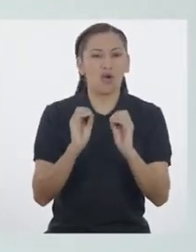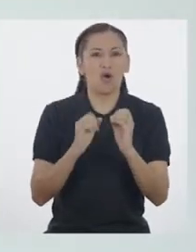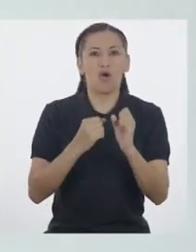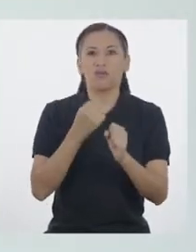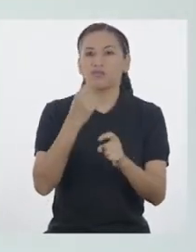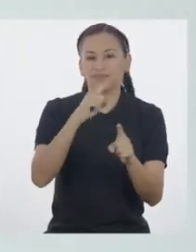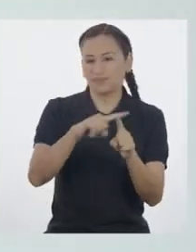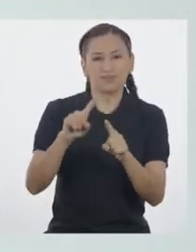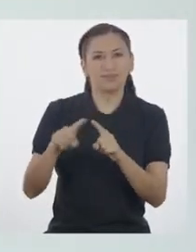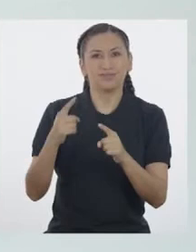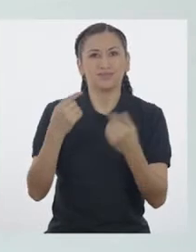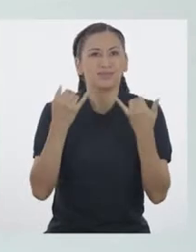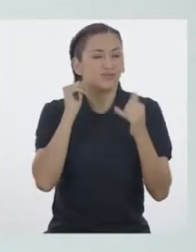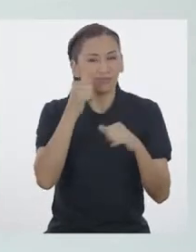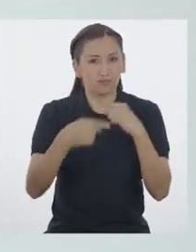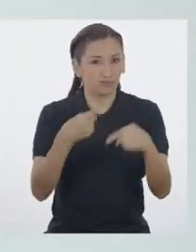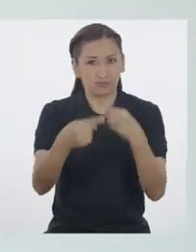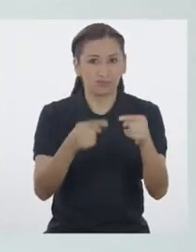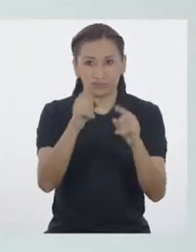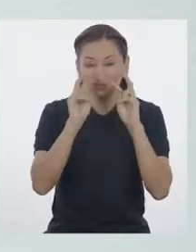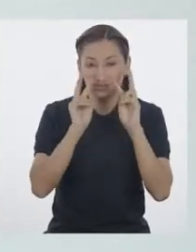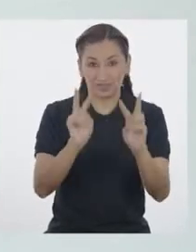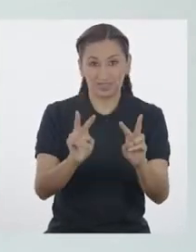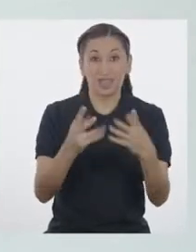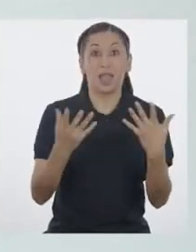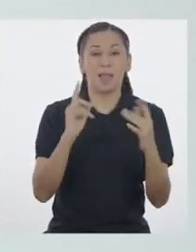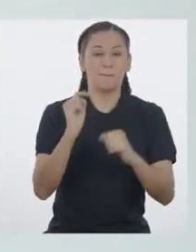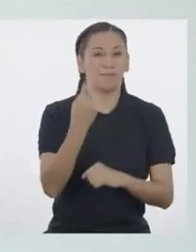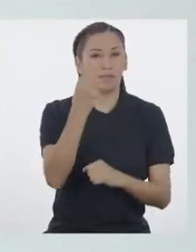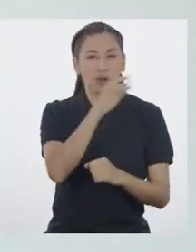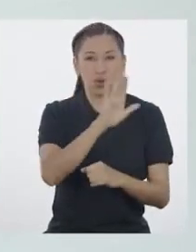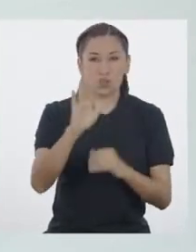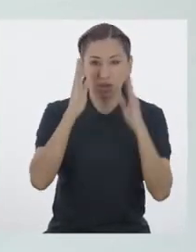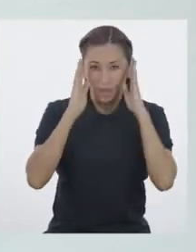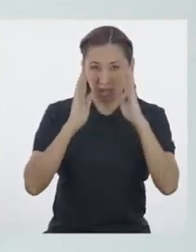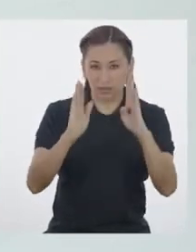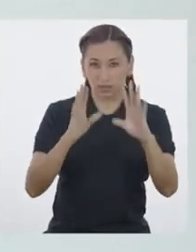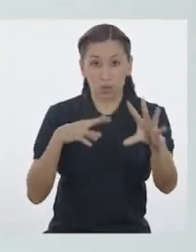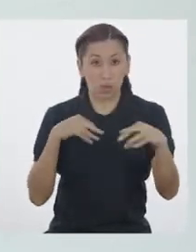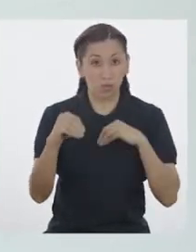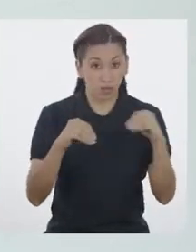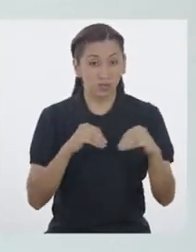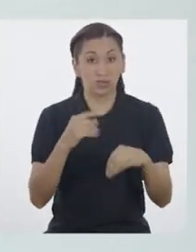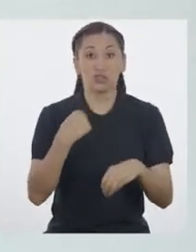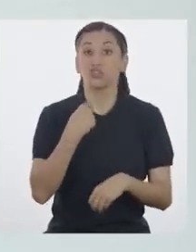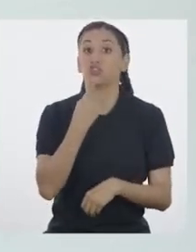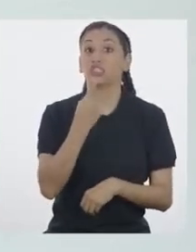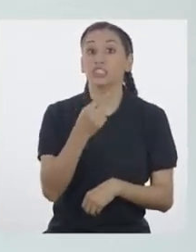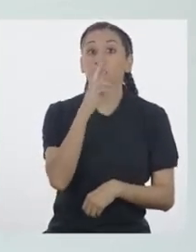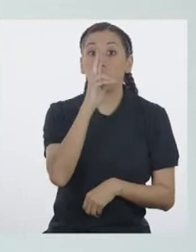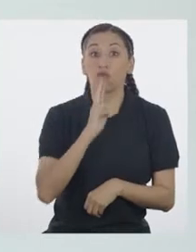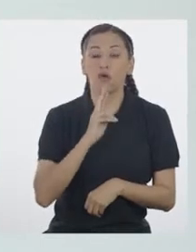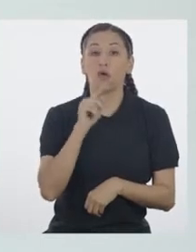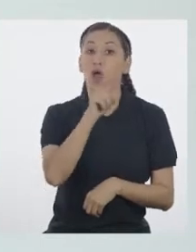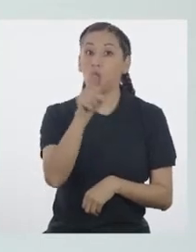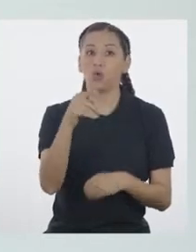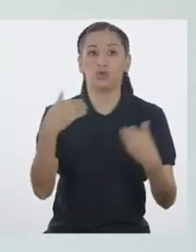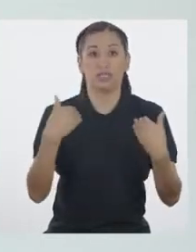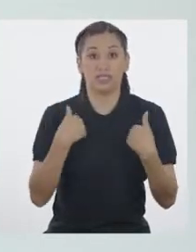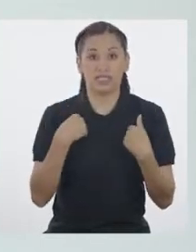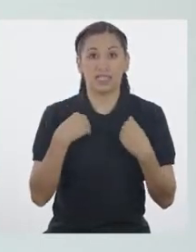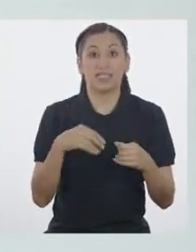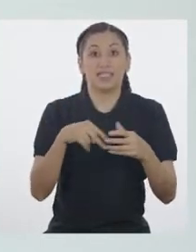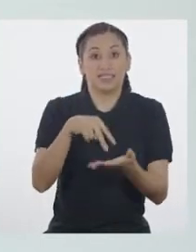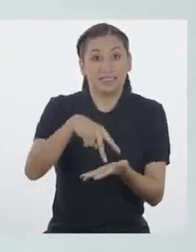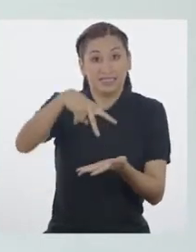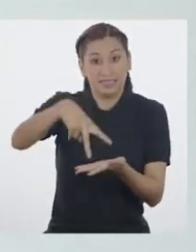Para empezar, vamos a jugar un poco con nuestra atención y movimiento. Cada color tiene un movimiento. Si digo rojo, deben de saltar